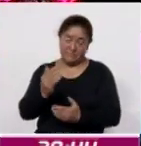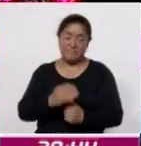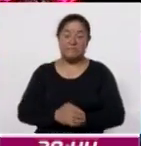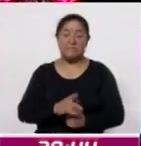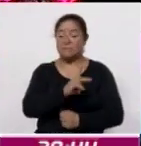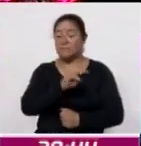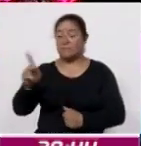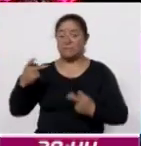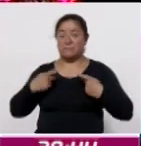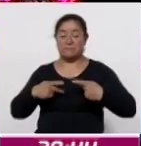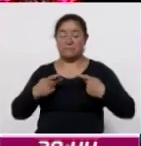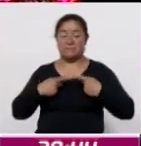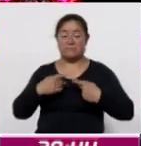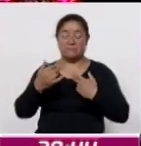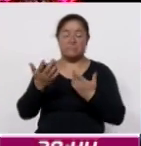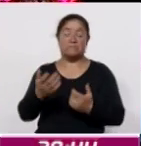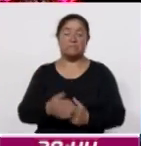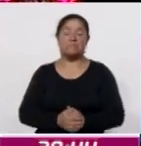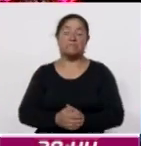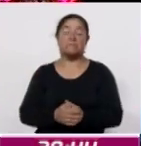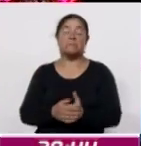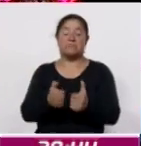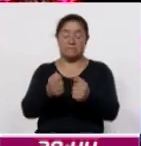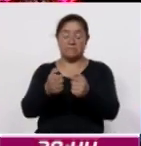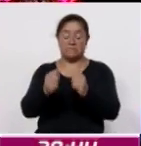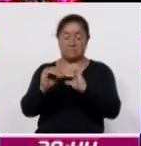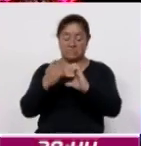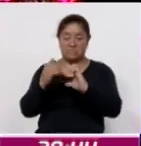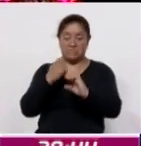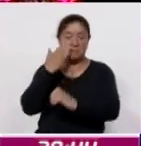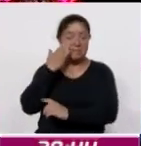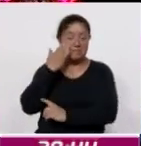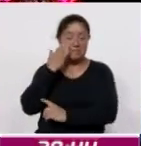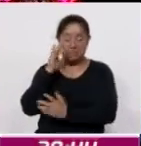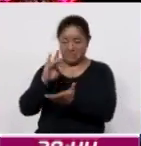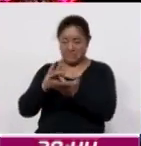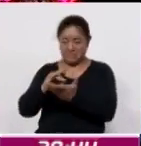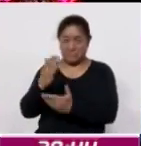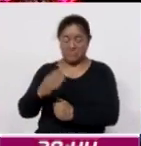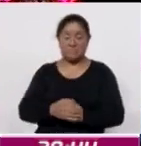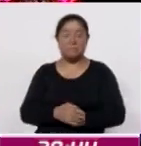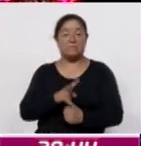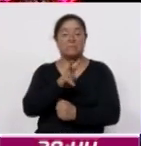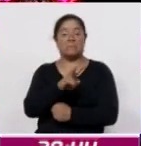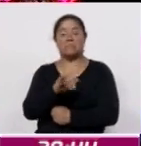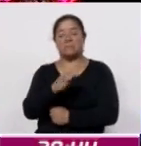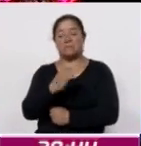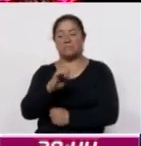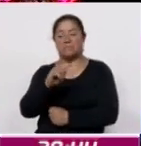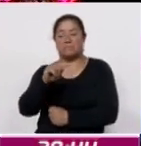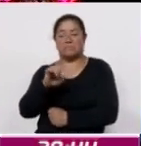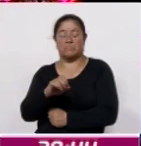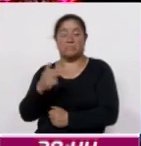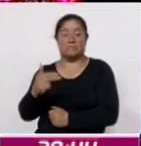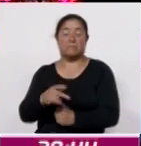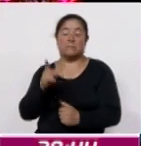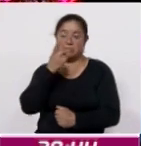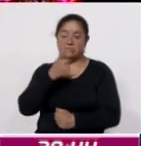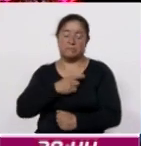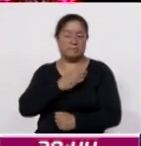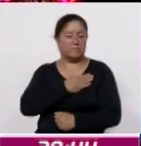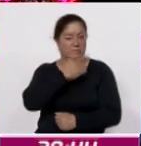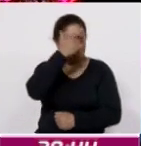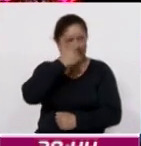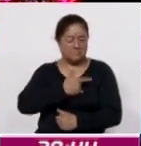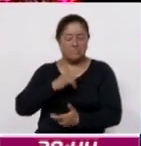comunican con nosotros a través de Facebook, y bueno, queremos agradecer por aquí a Vicente Hernández. Él nos dice buenas noches,